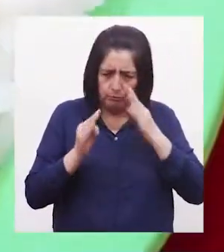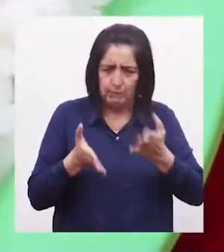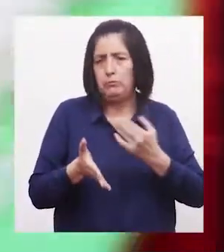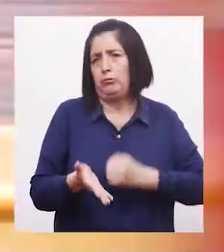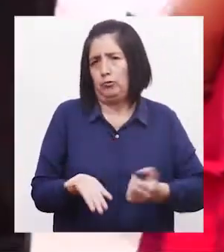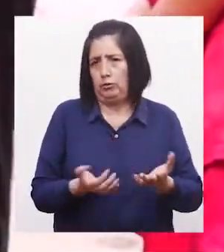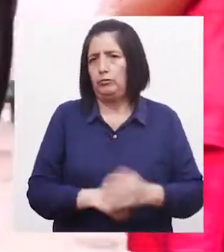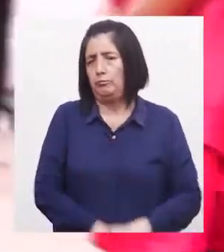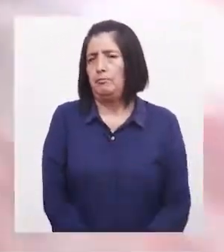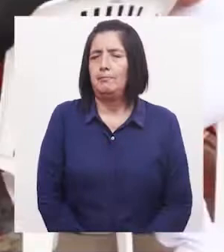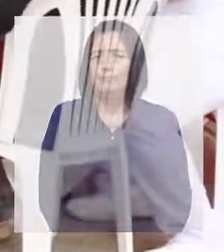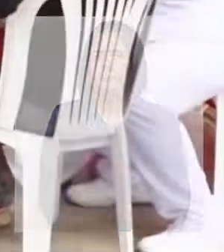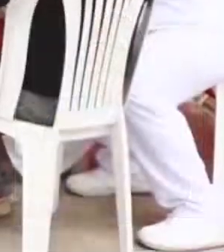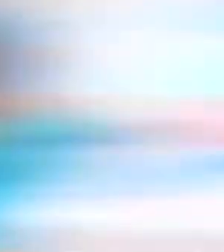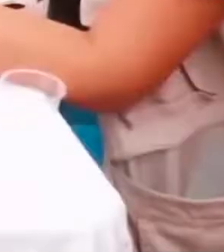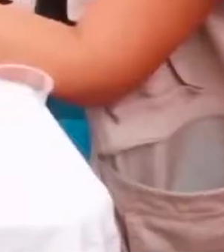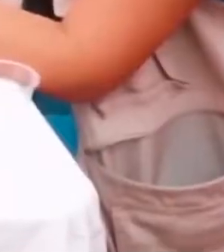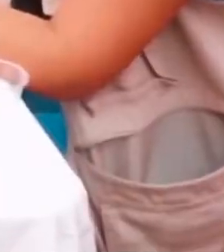ellos